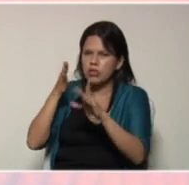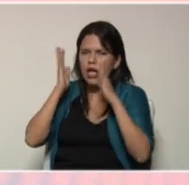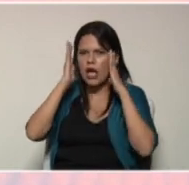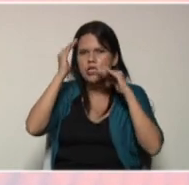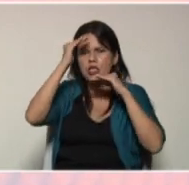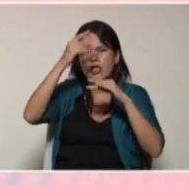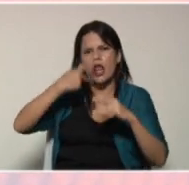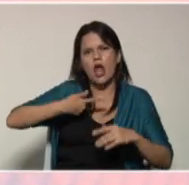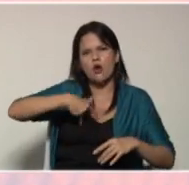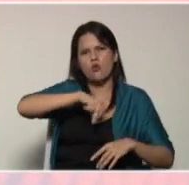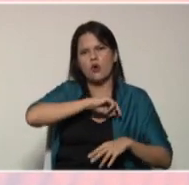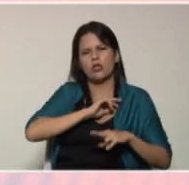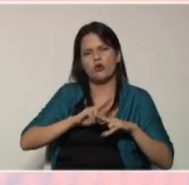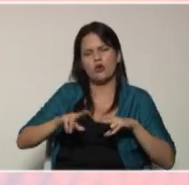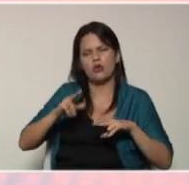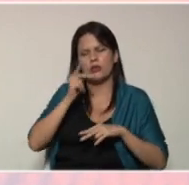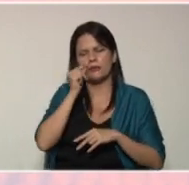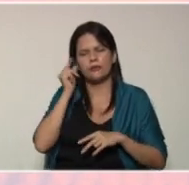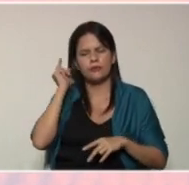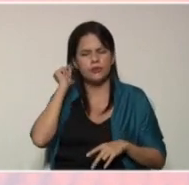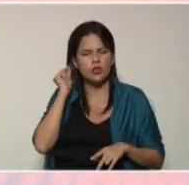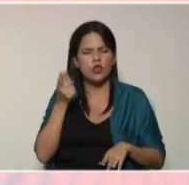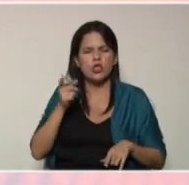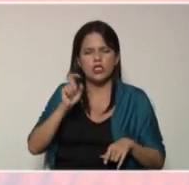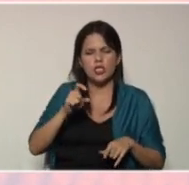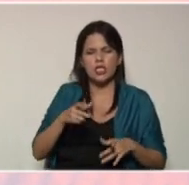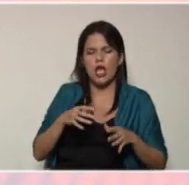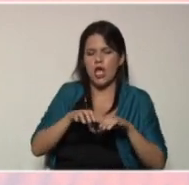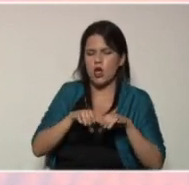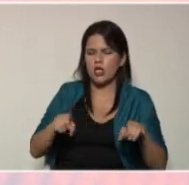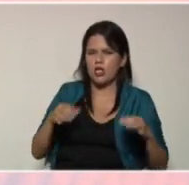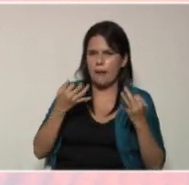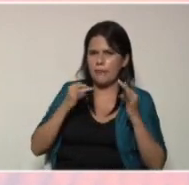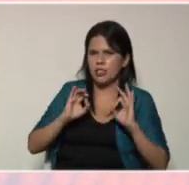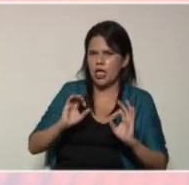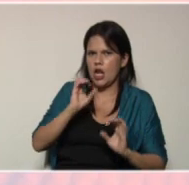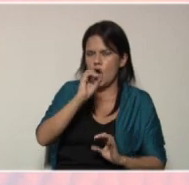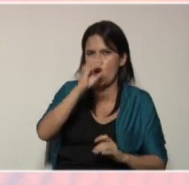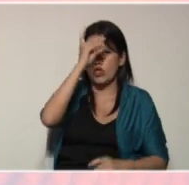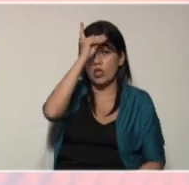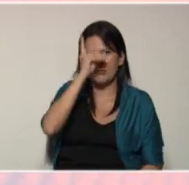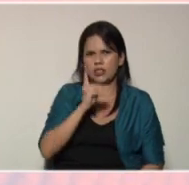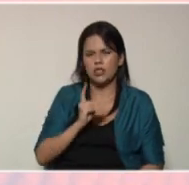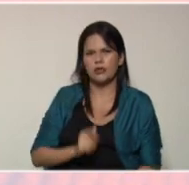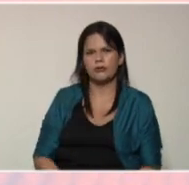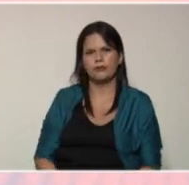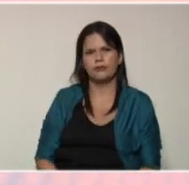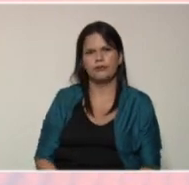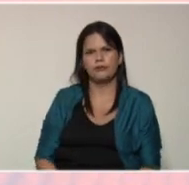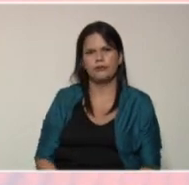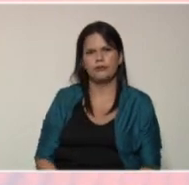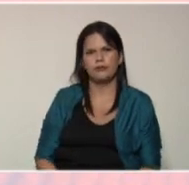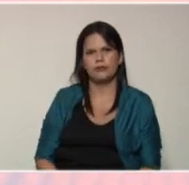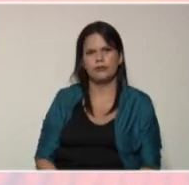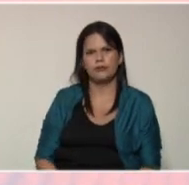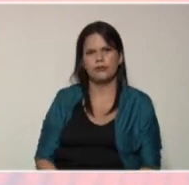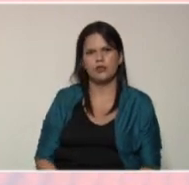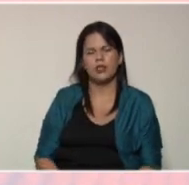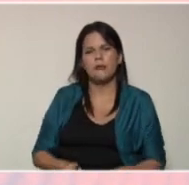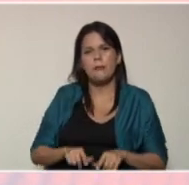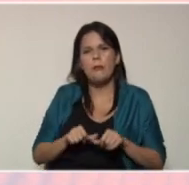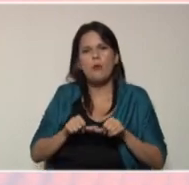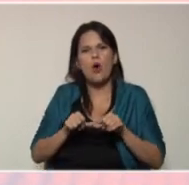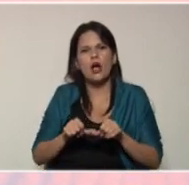a nuestros niños y niñas con necesidades educativas especiales y o discapacidad afortunadamente vamos a